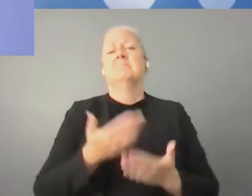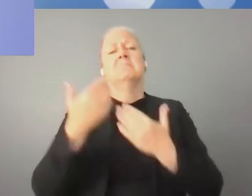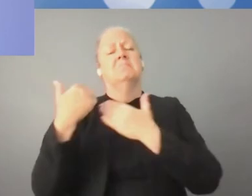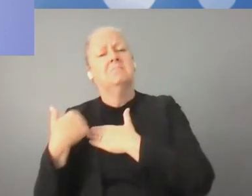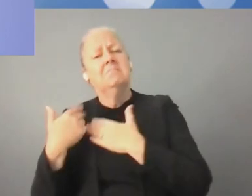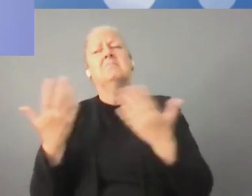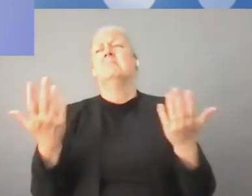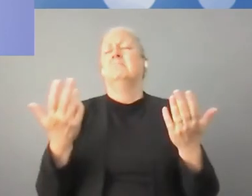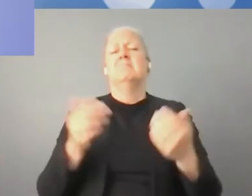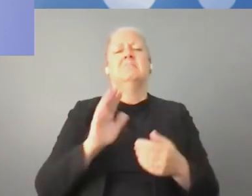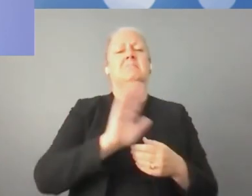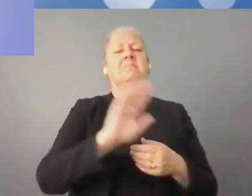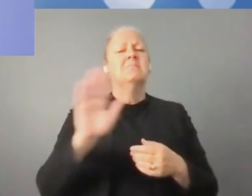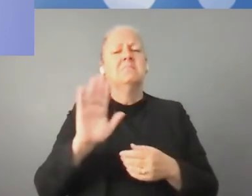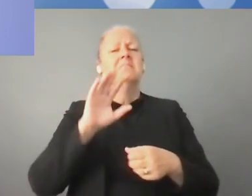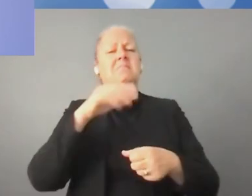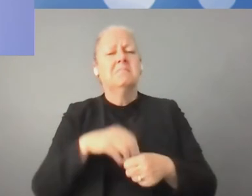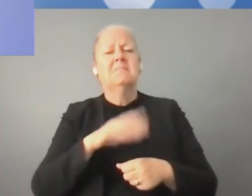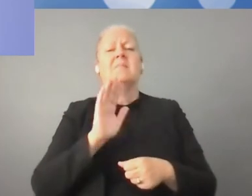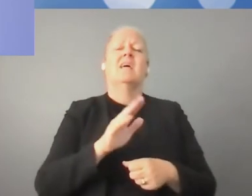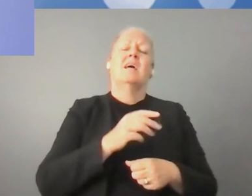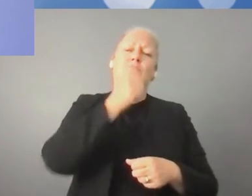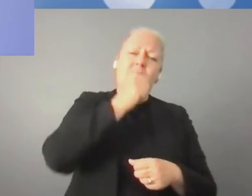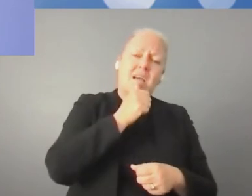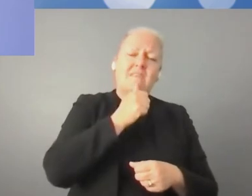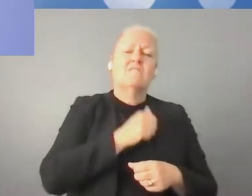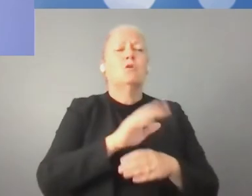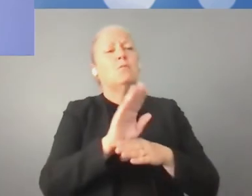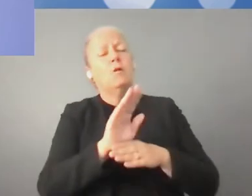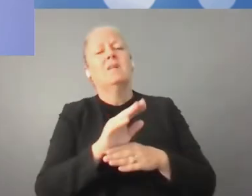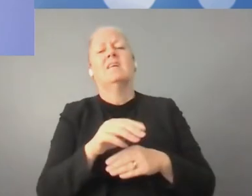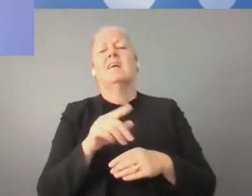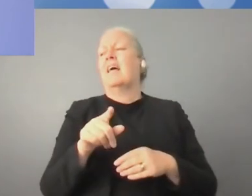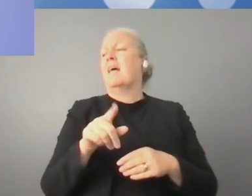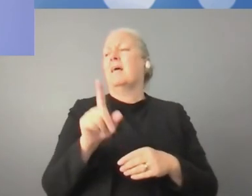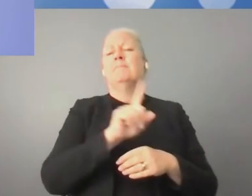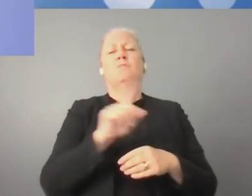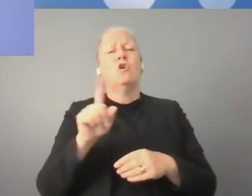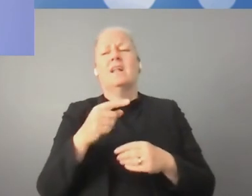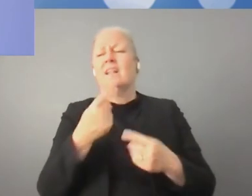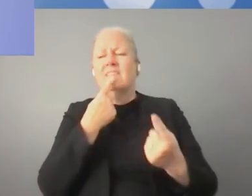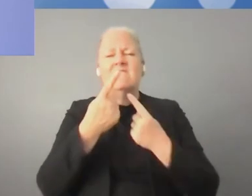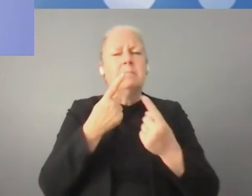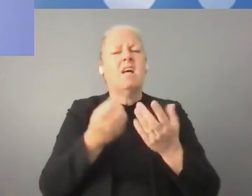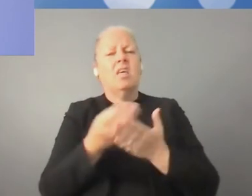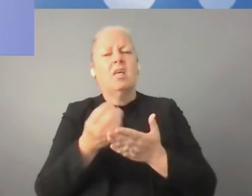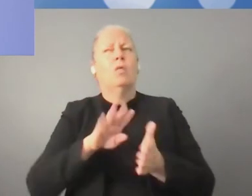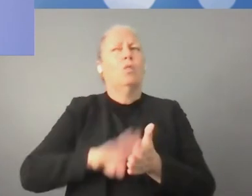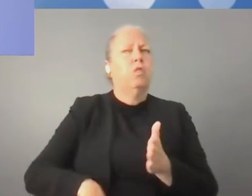reglas para el tratamiento de datos, el respeto de los derechos humanos,